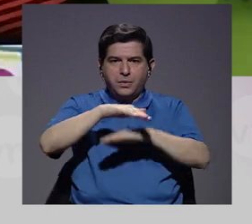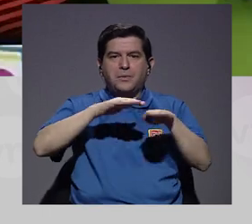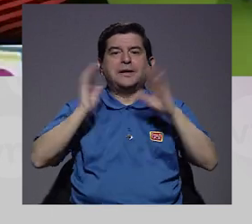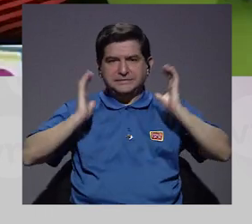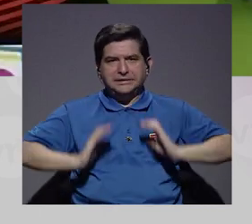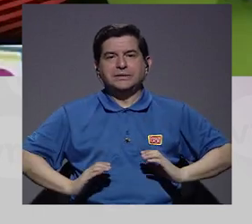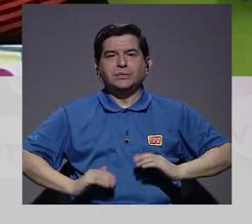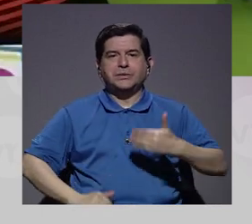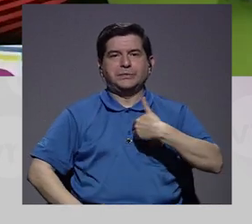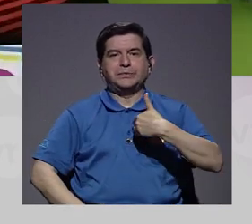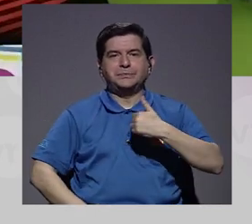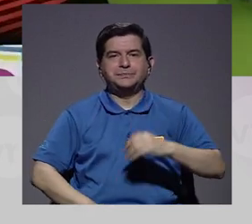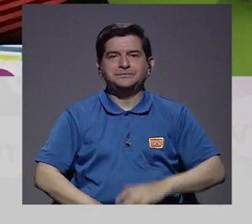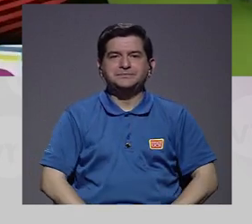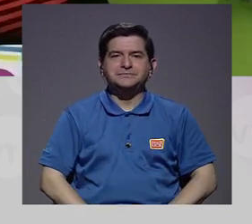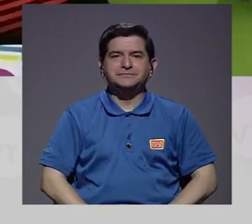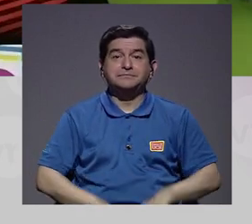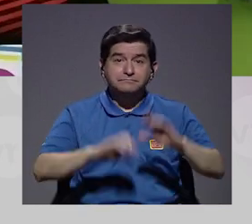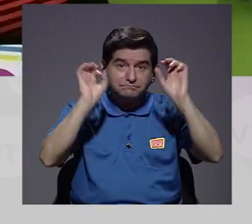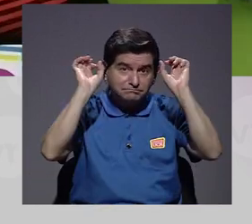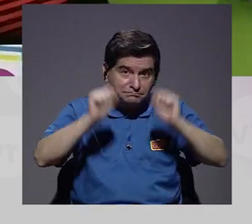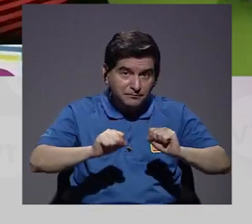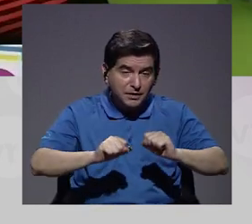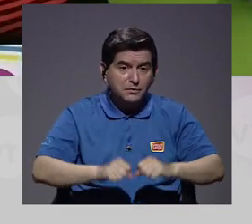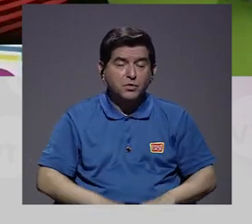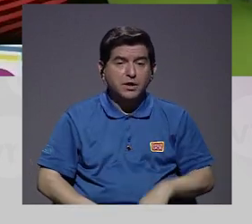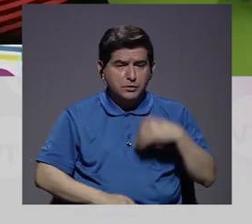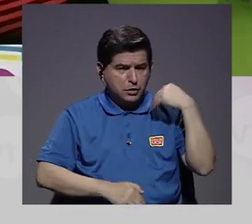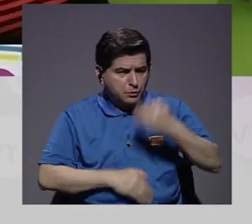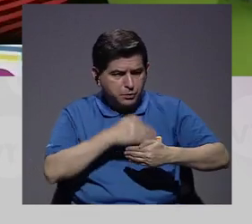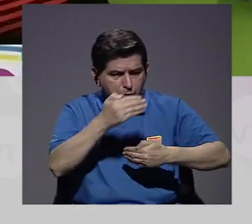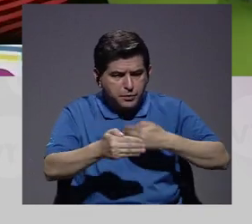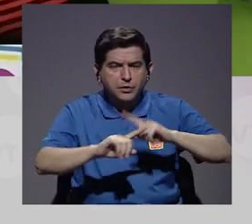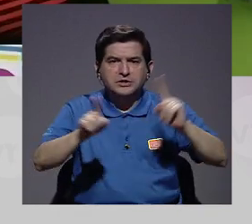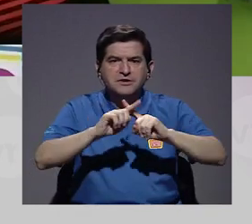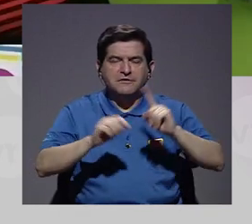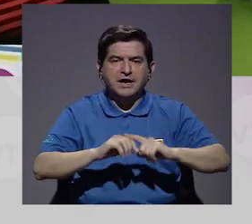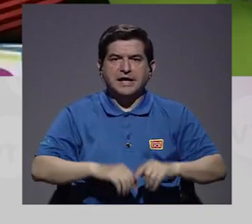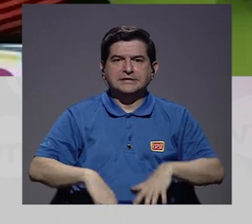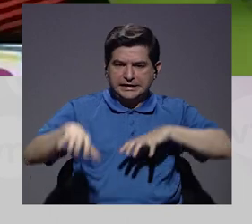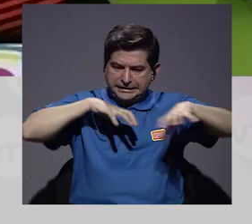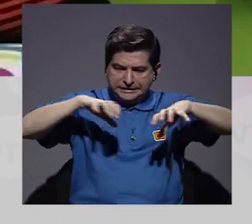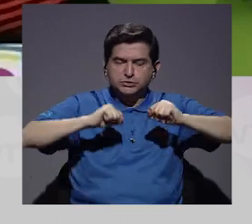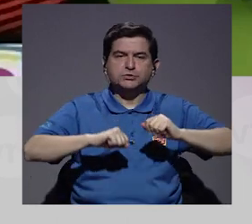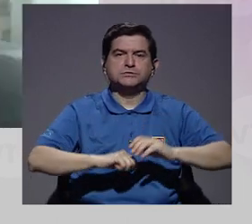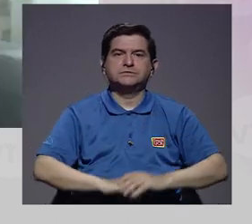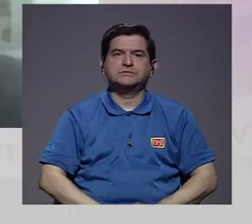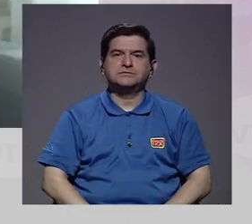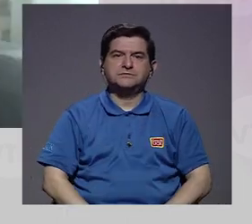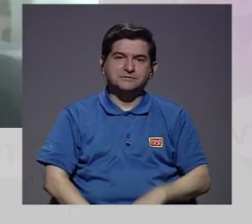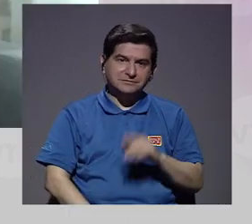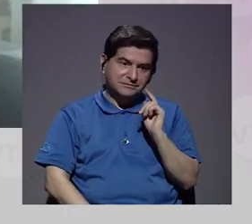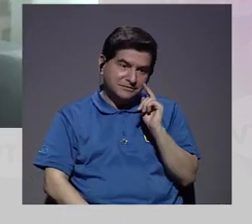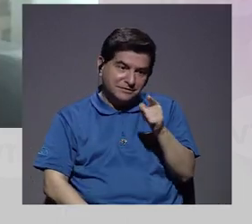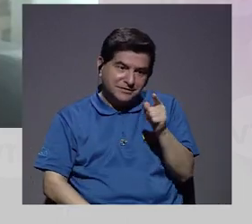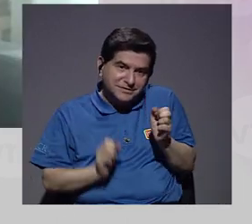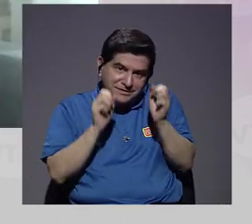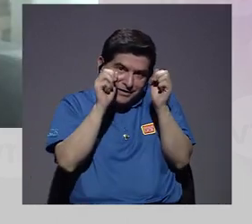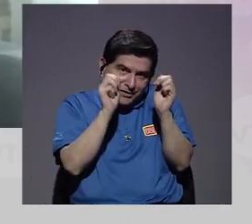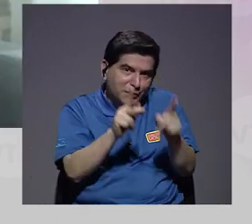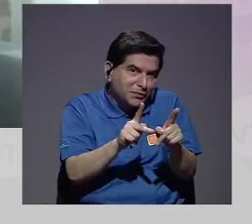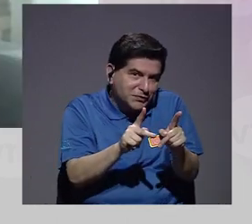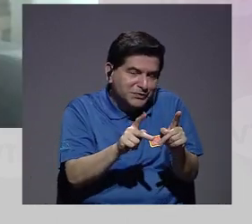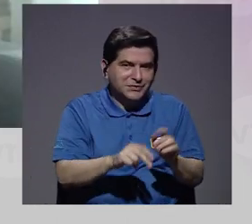una base corporal y que pueden desencadenar otras reacciones. Entonces, esa